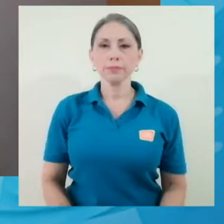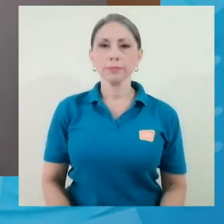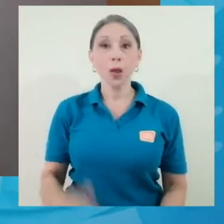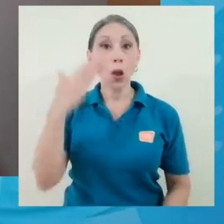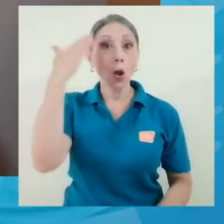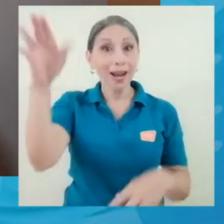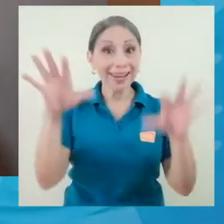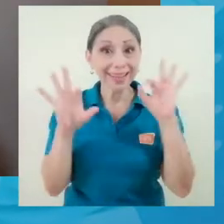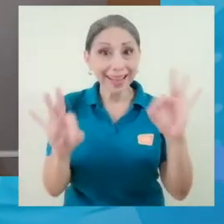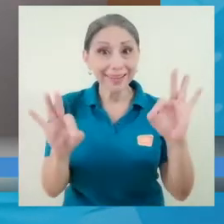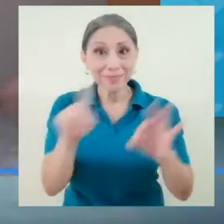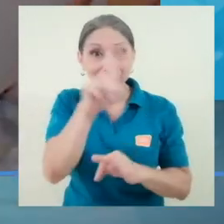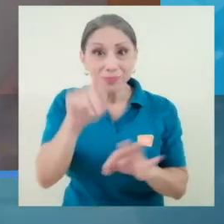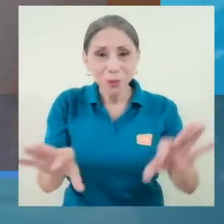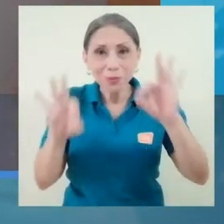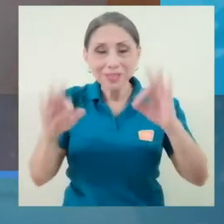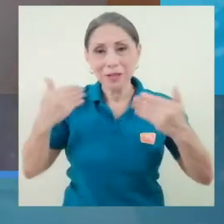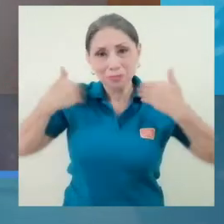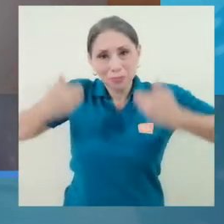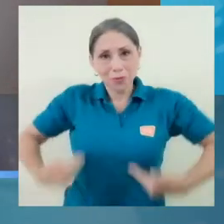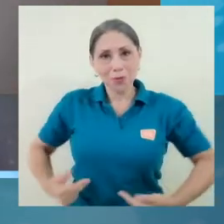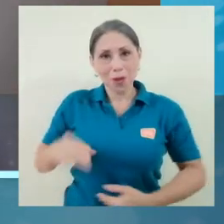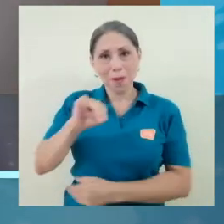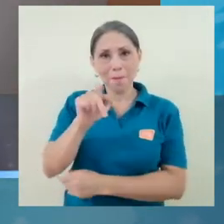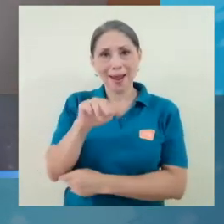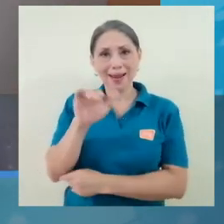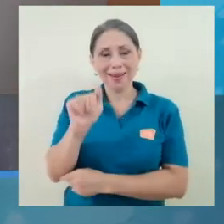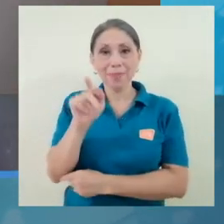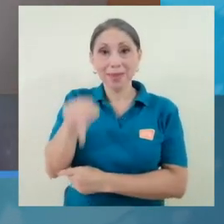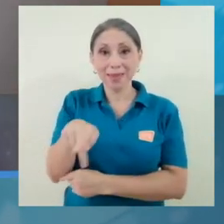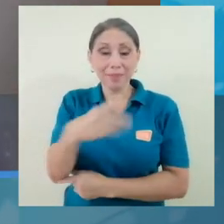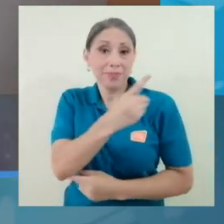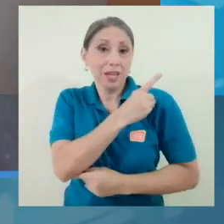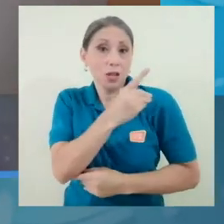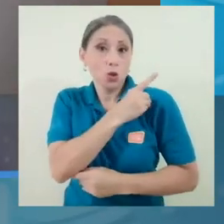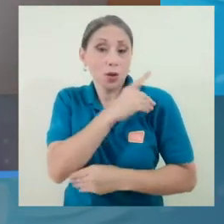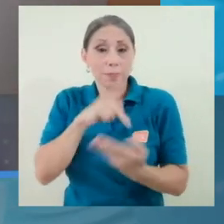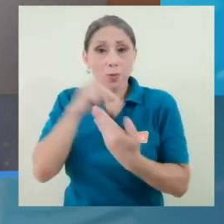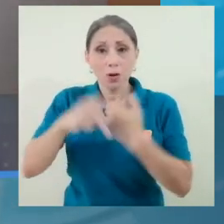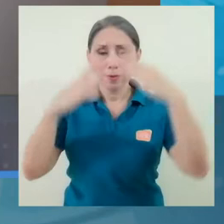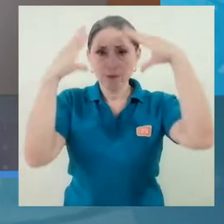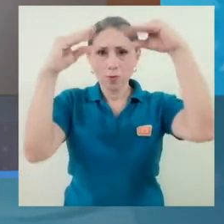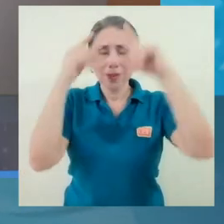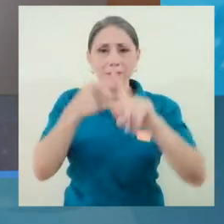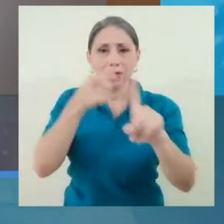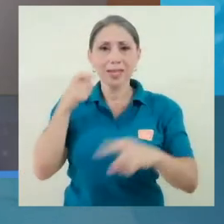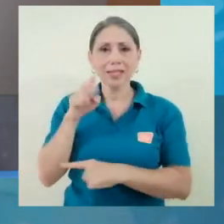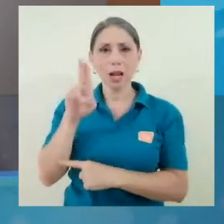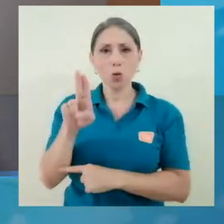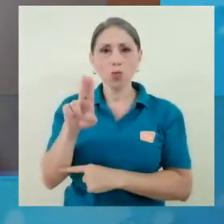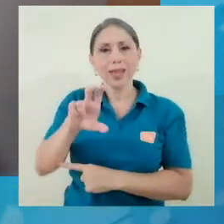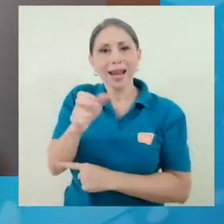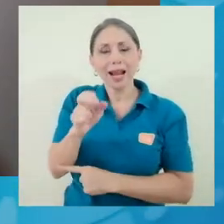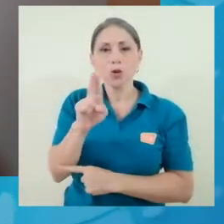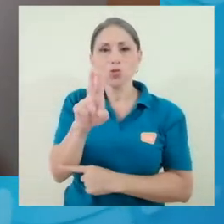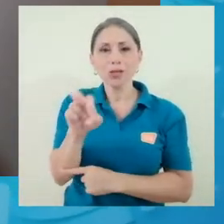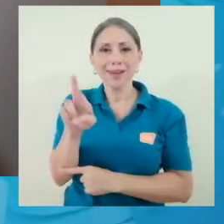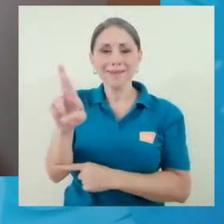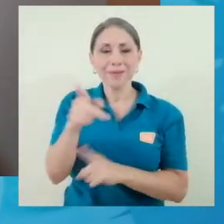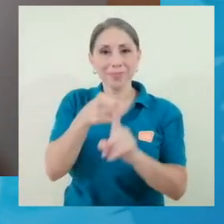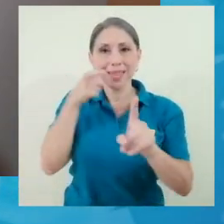Hola, ¿qué tal? ¿Cómo están? Aquí María Peña, directora del informativo desde la U de su canal UCR de la Universidad de Costa Rica.